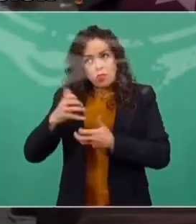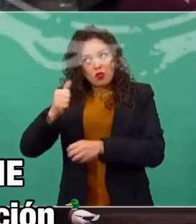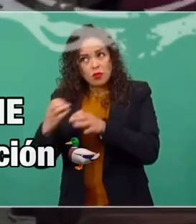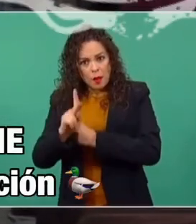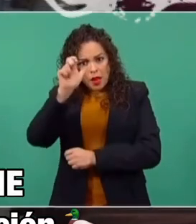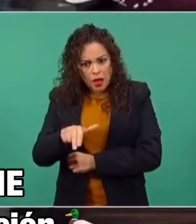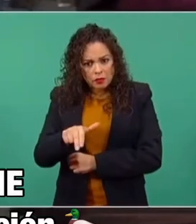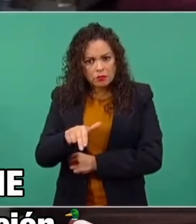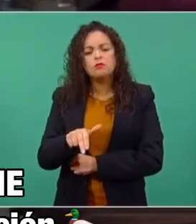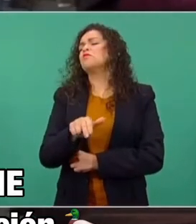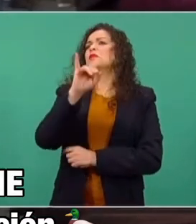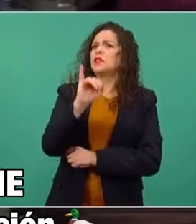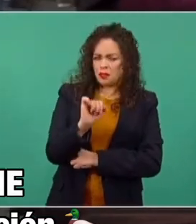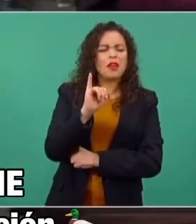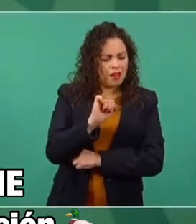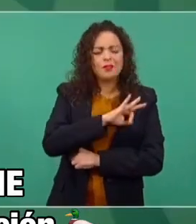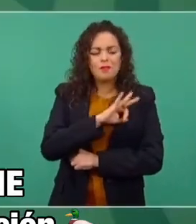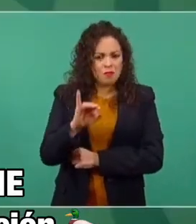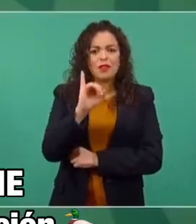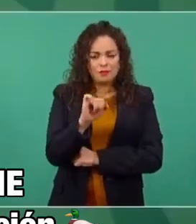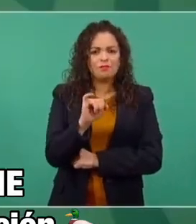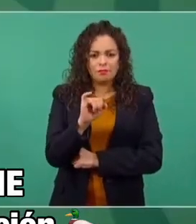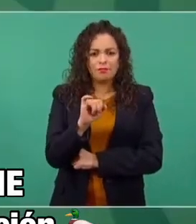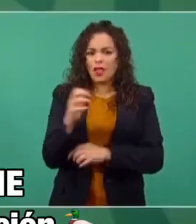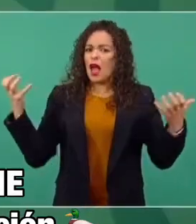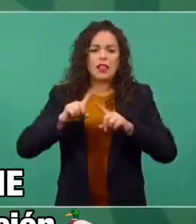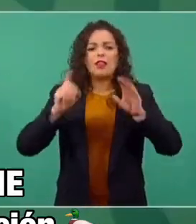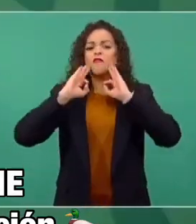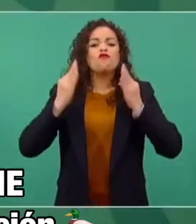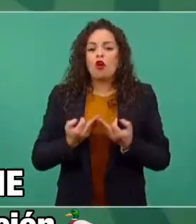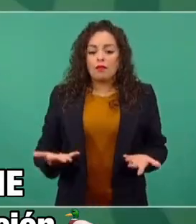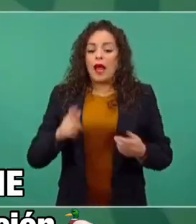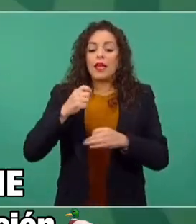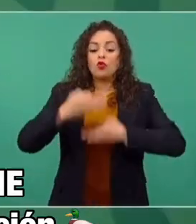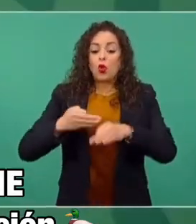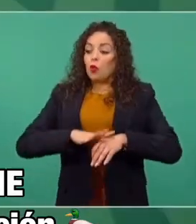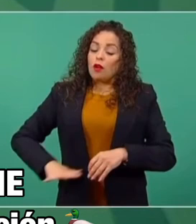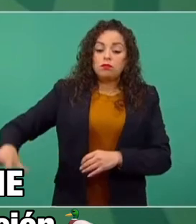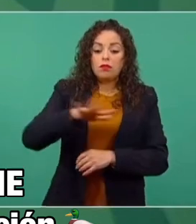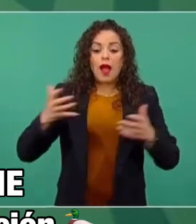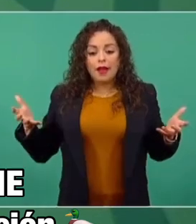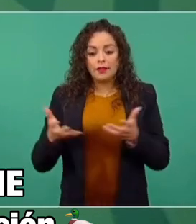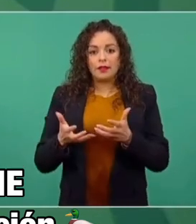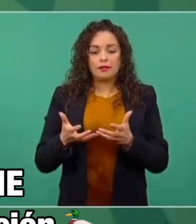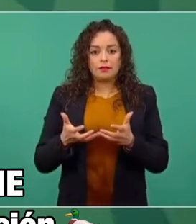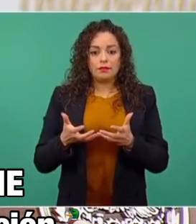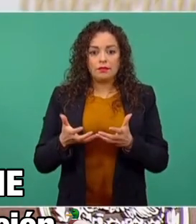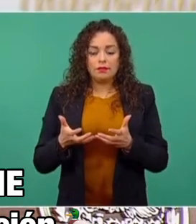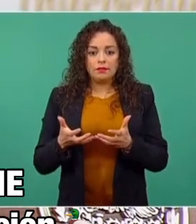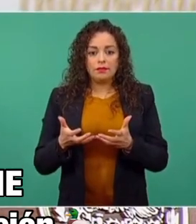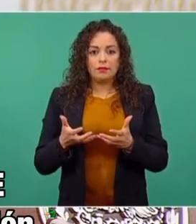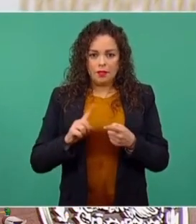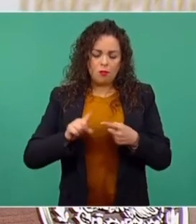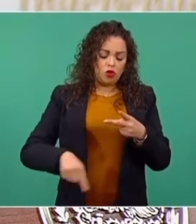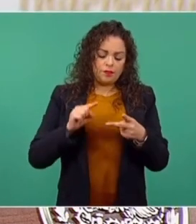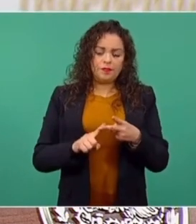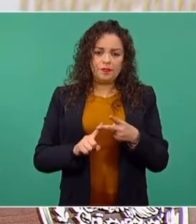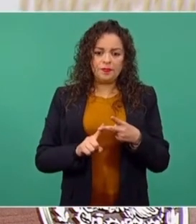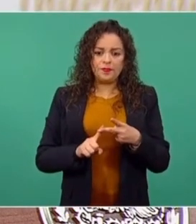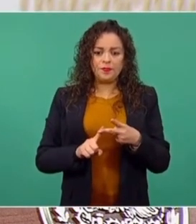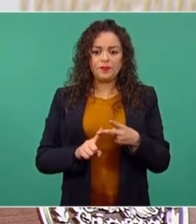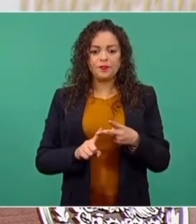Podríamos hacerlo de distintas maneras, hablábamos de que entre todos lo organizáramos de manera directa. Y la otra es